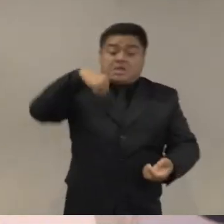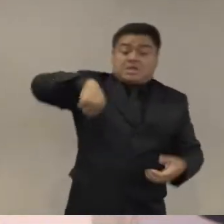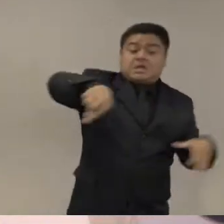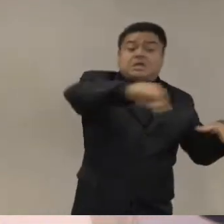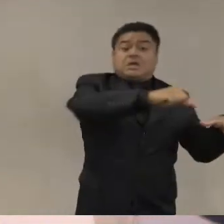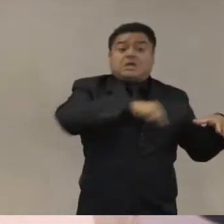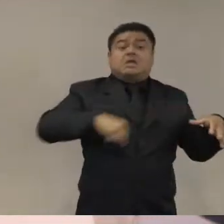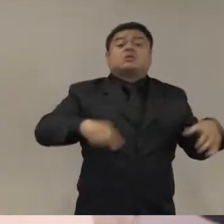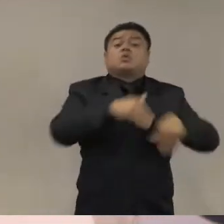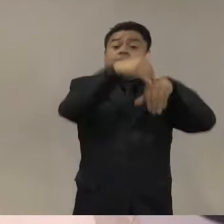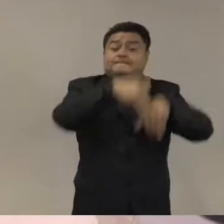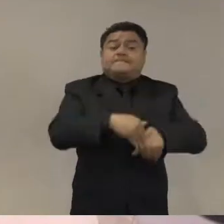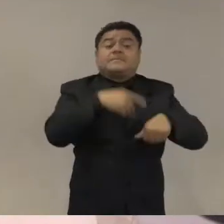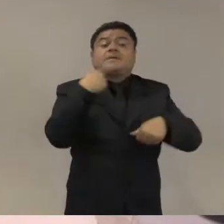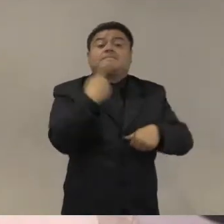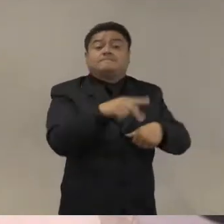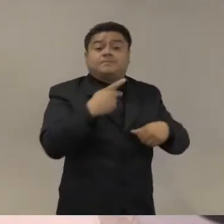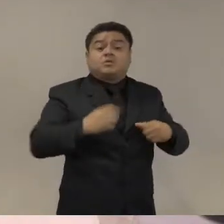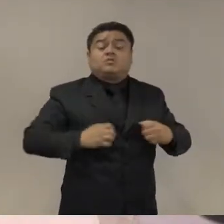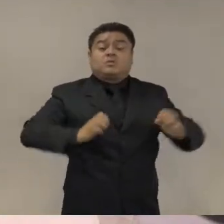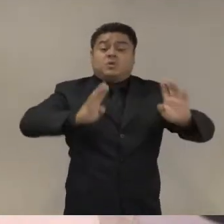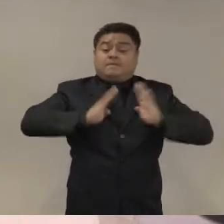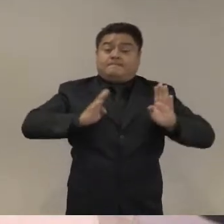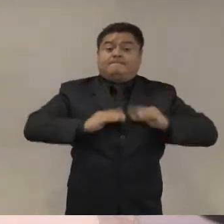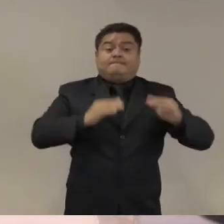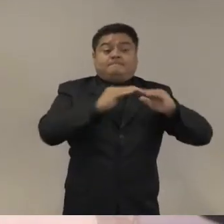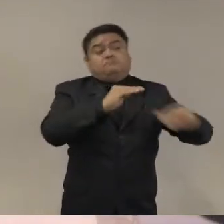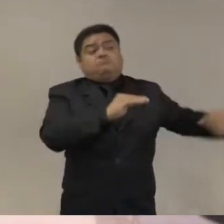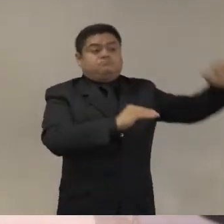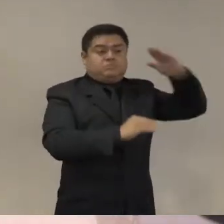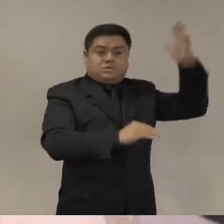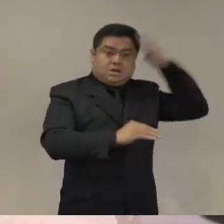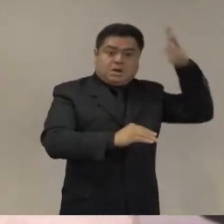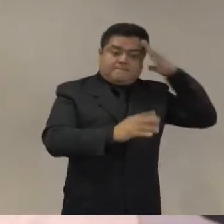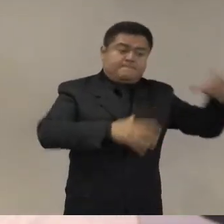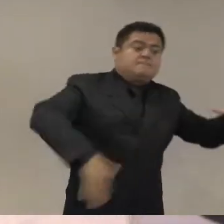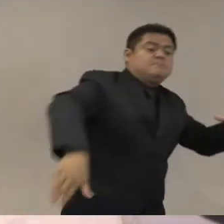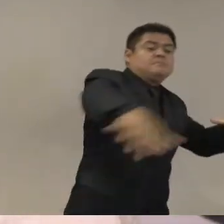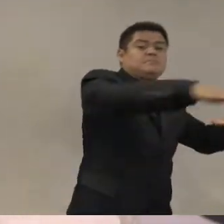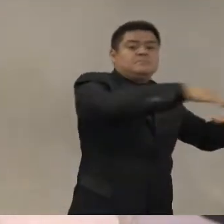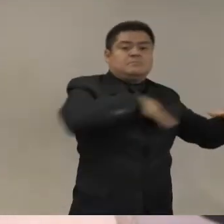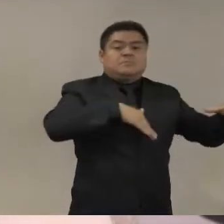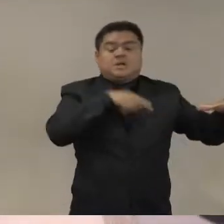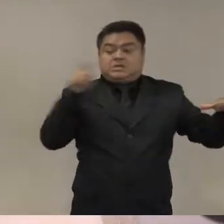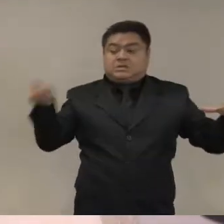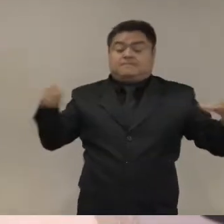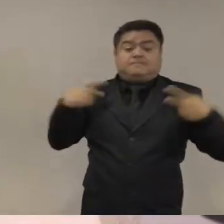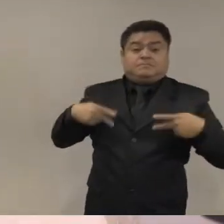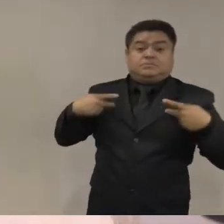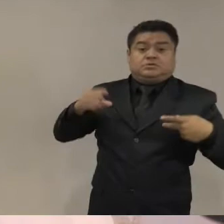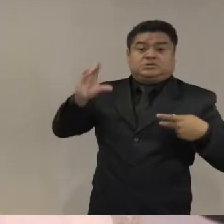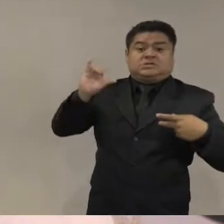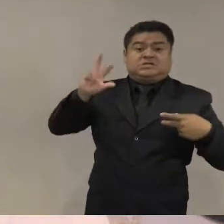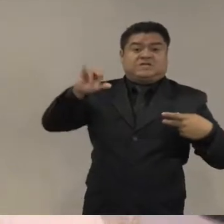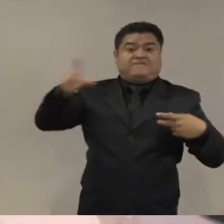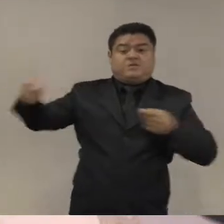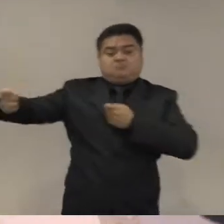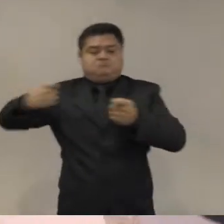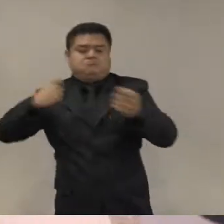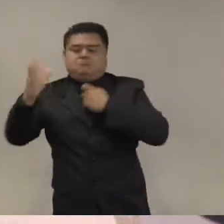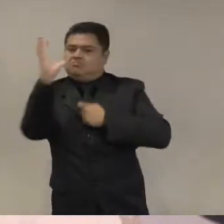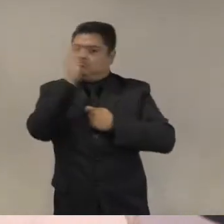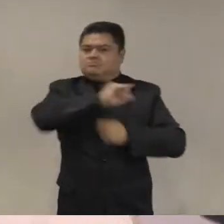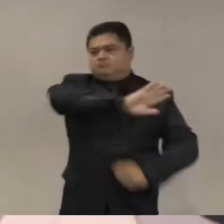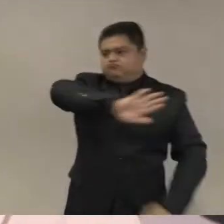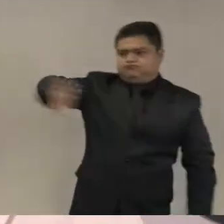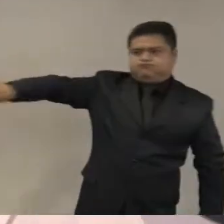su mando y a su jurisdicción entonces ahí el ámbito de control civil es mucho muy limitado entonces yo creo que en México